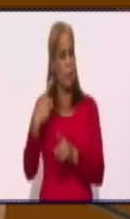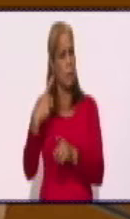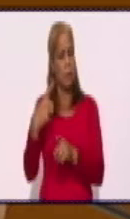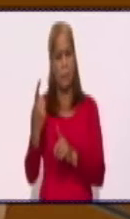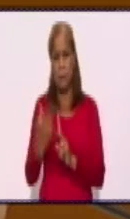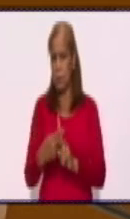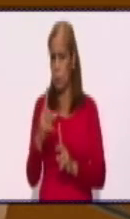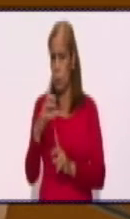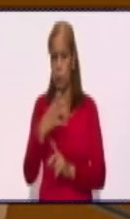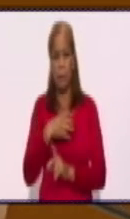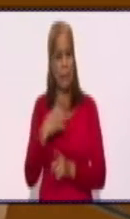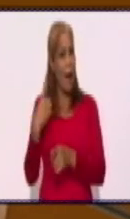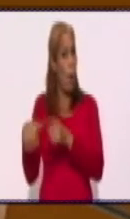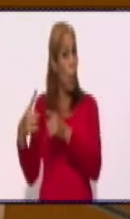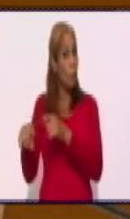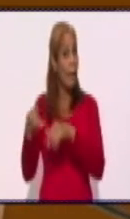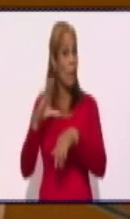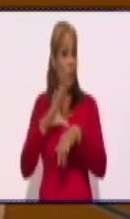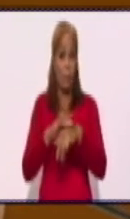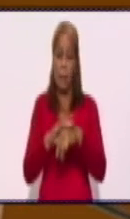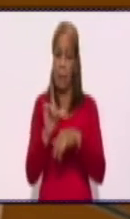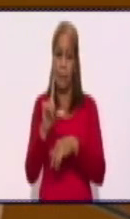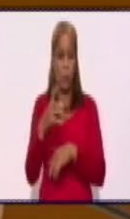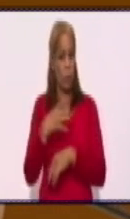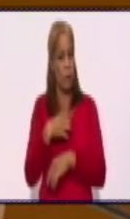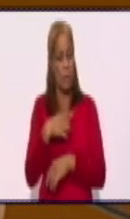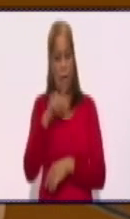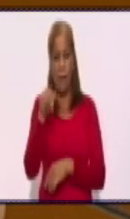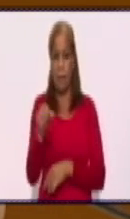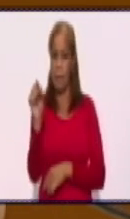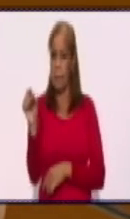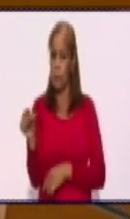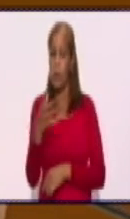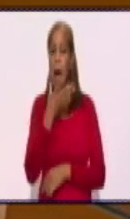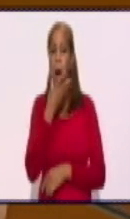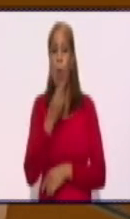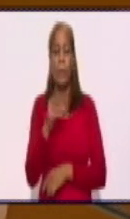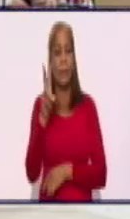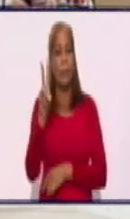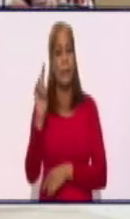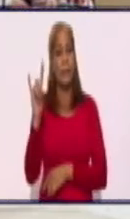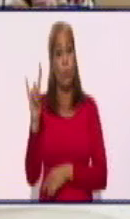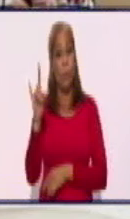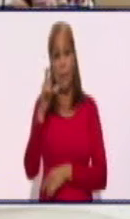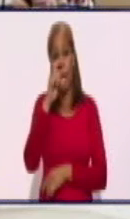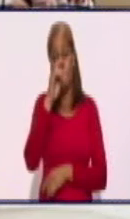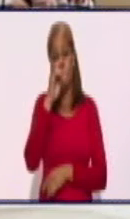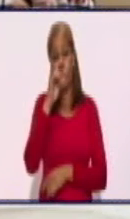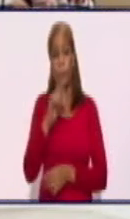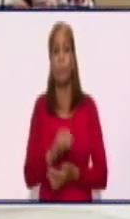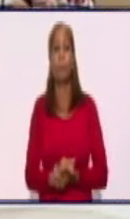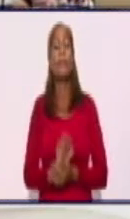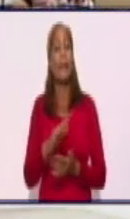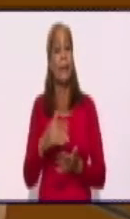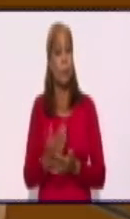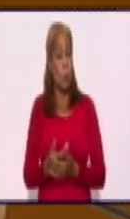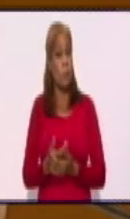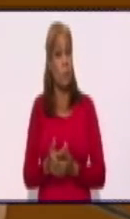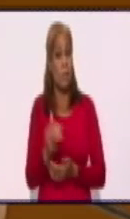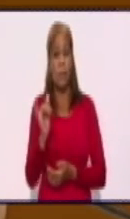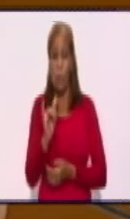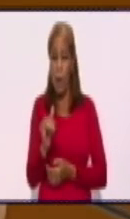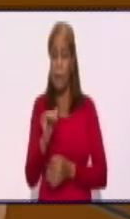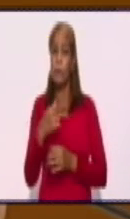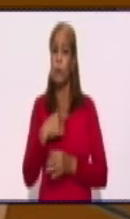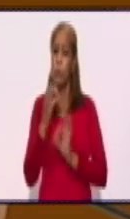de padecer de ninguna enfermedad. Es decir, un paciente aparentemente sano. Muy triste. Es decir, que como vemos, como yo